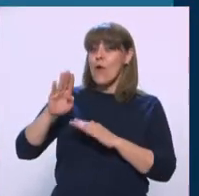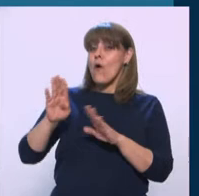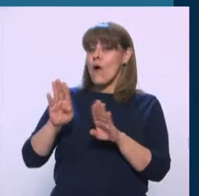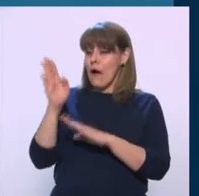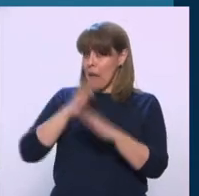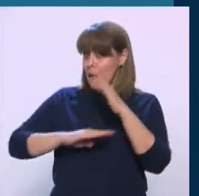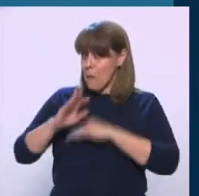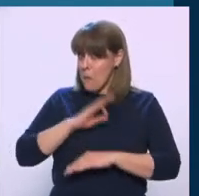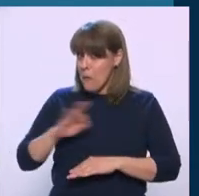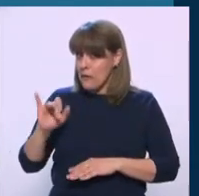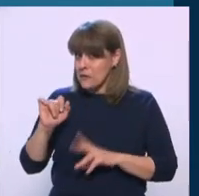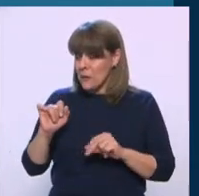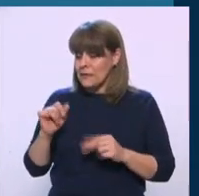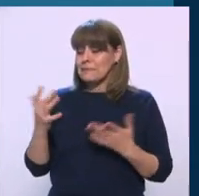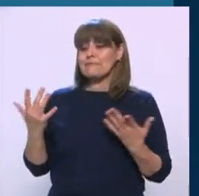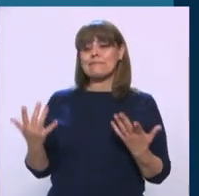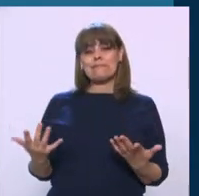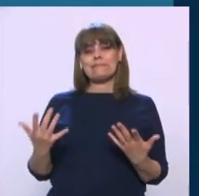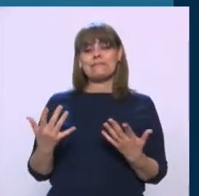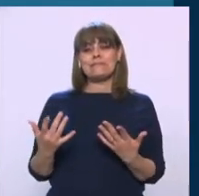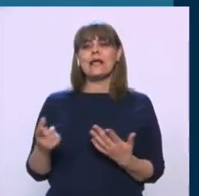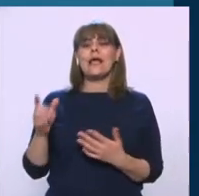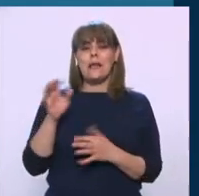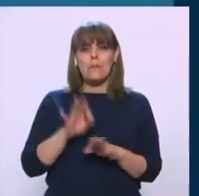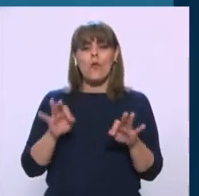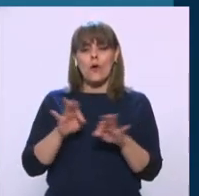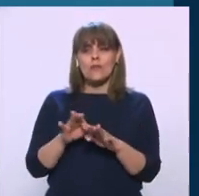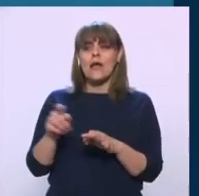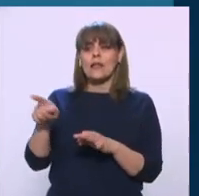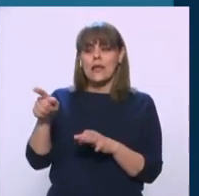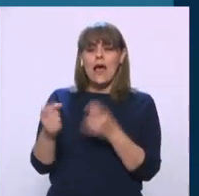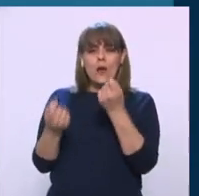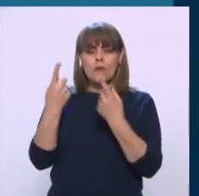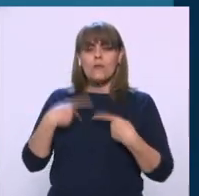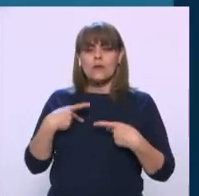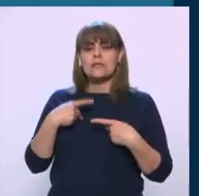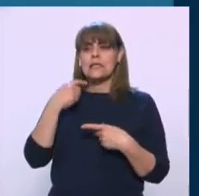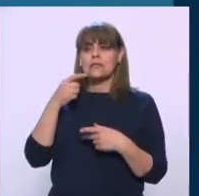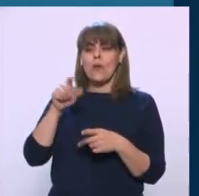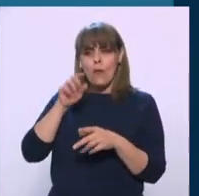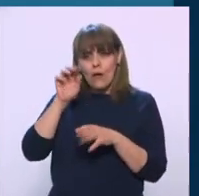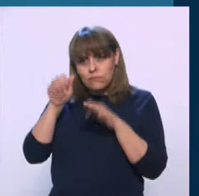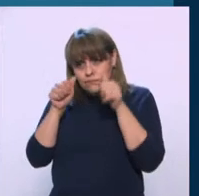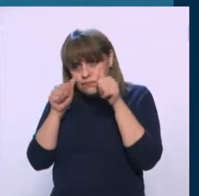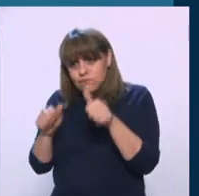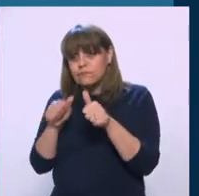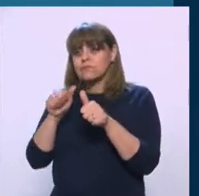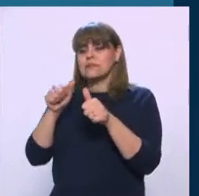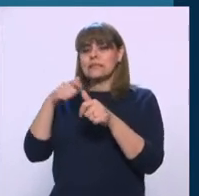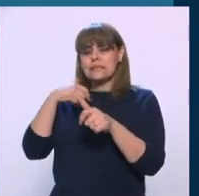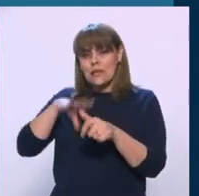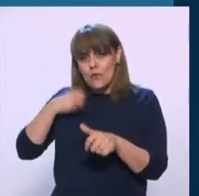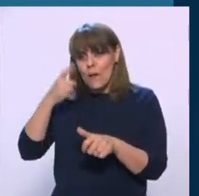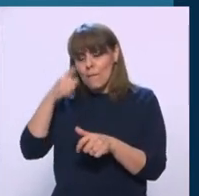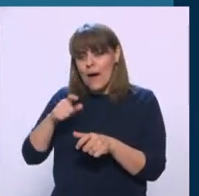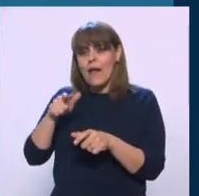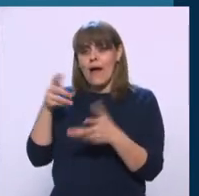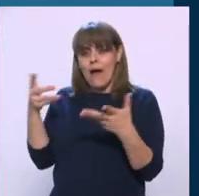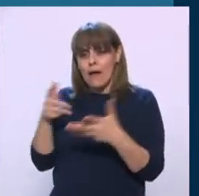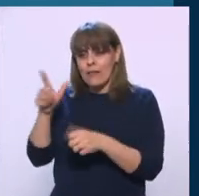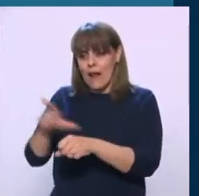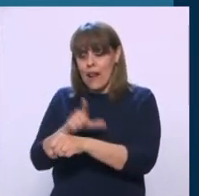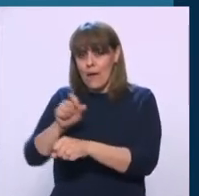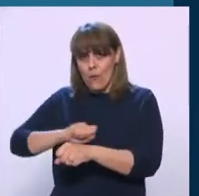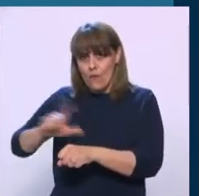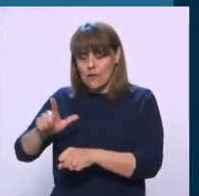que me da gusto que alguien le dedique tiempo, esfuerzo a organizar una liga semi o profesional. Sí. Pues, qué